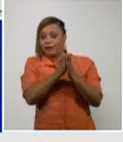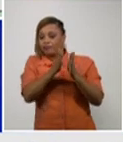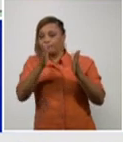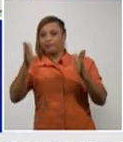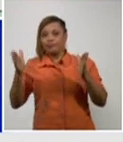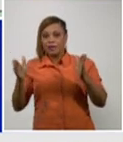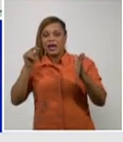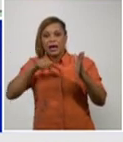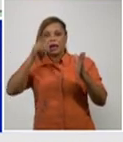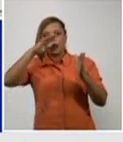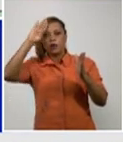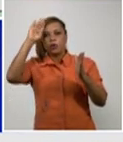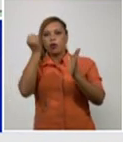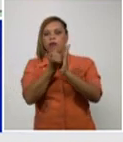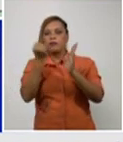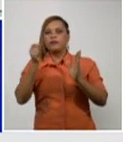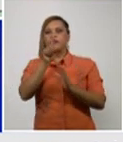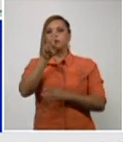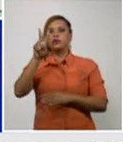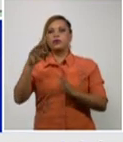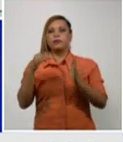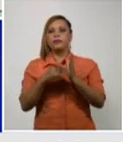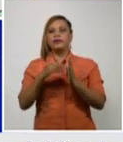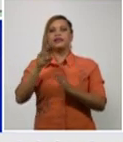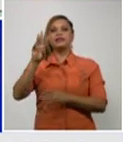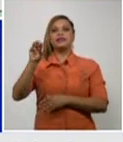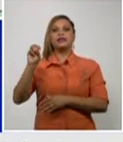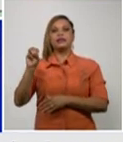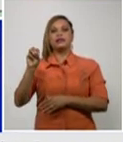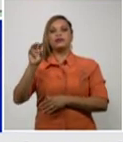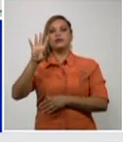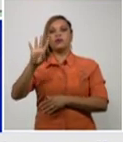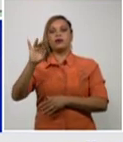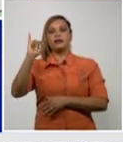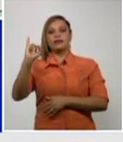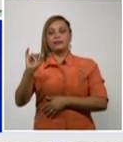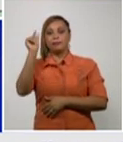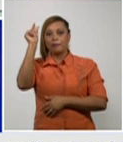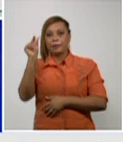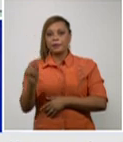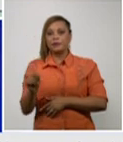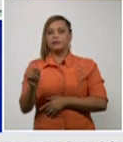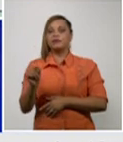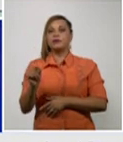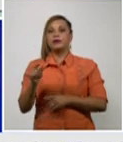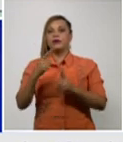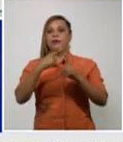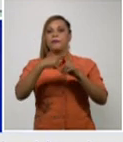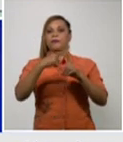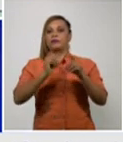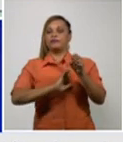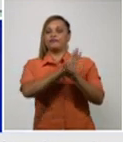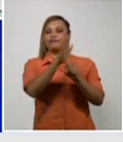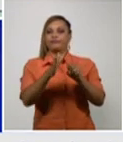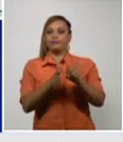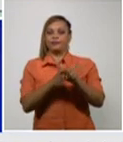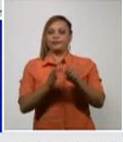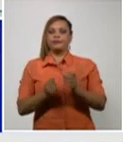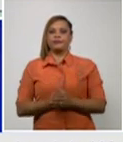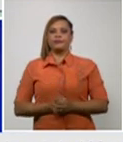diagnosticado 12.346 personas con la COVID-19